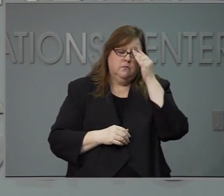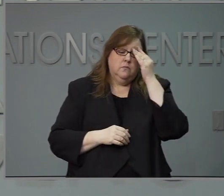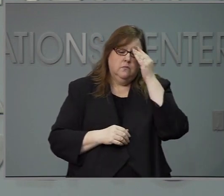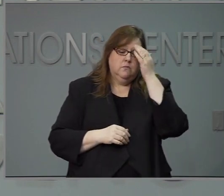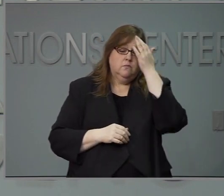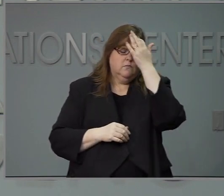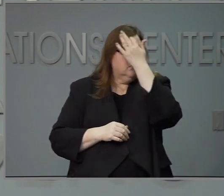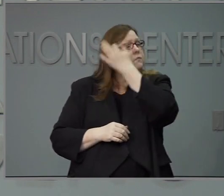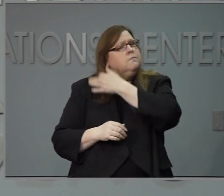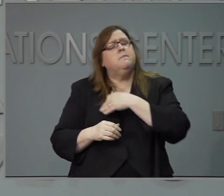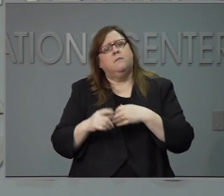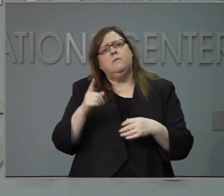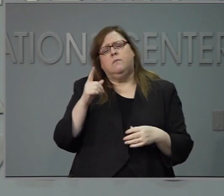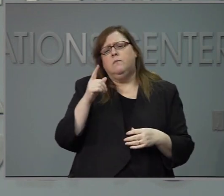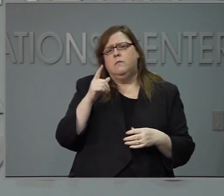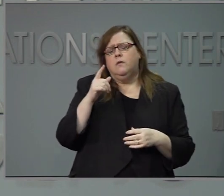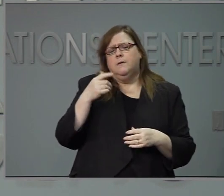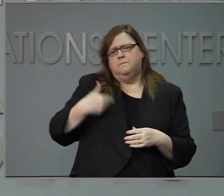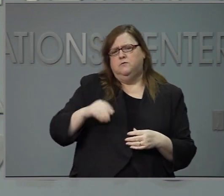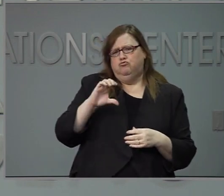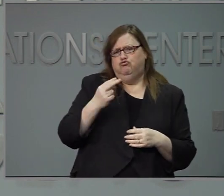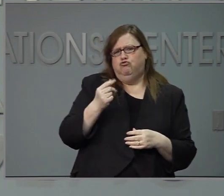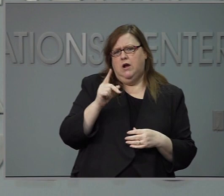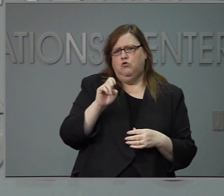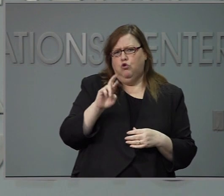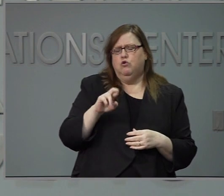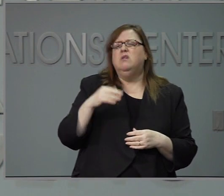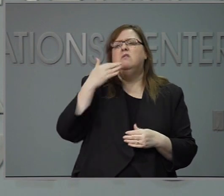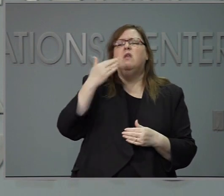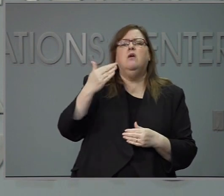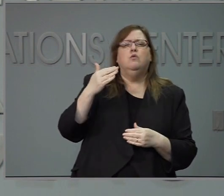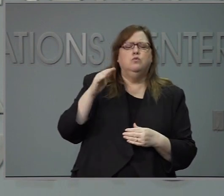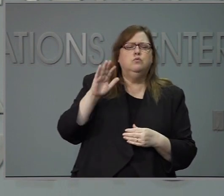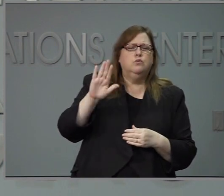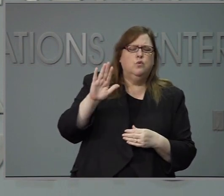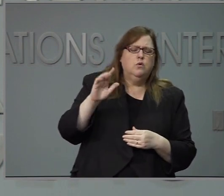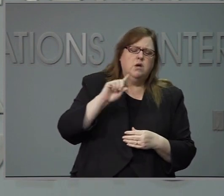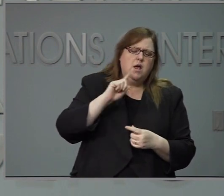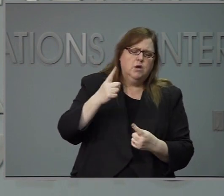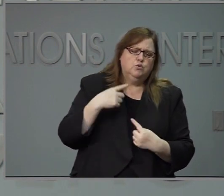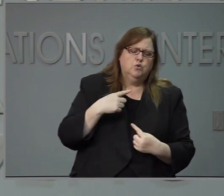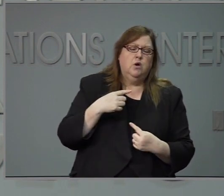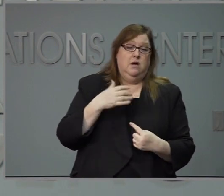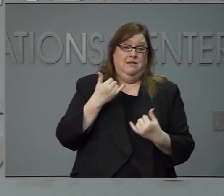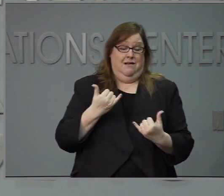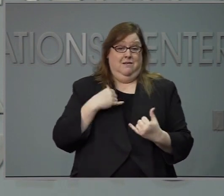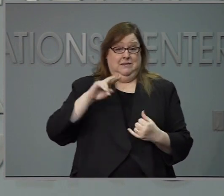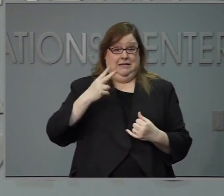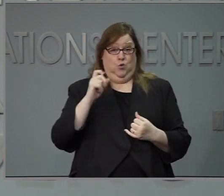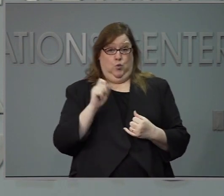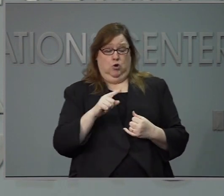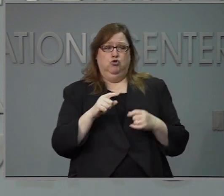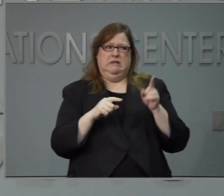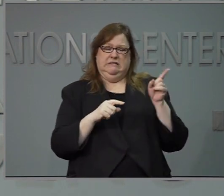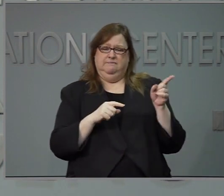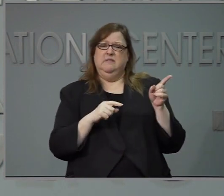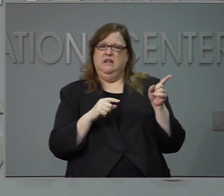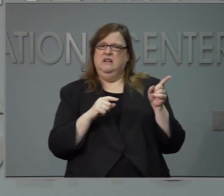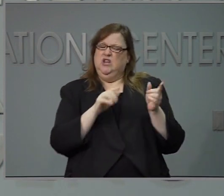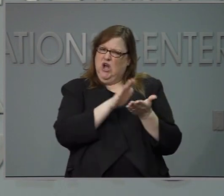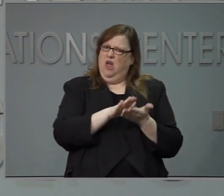Esta pregunta se relaciona con universidades recientemente se ha reportado que falleció un alumno